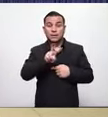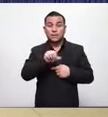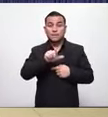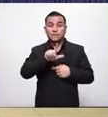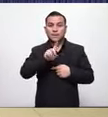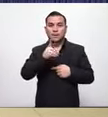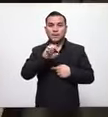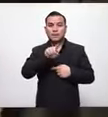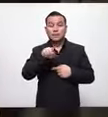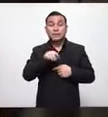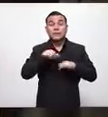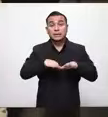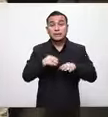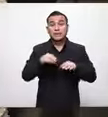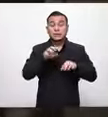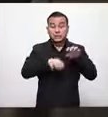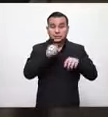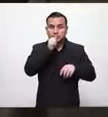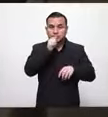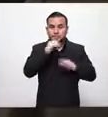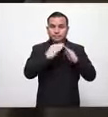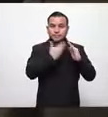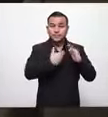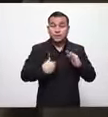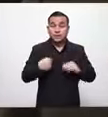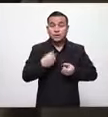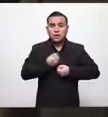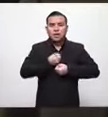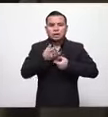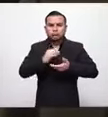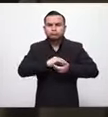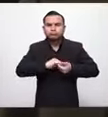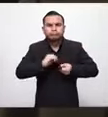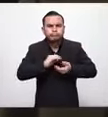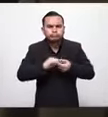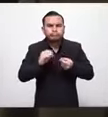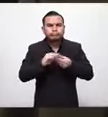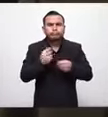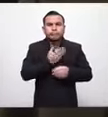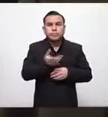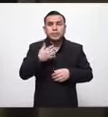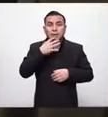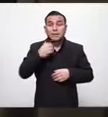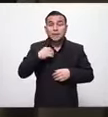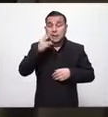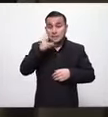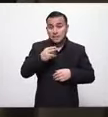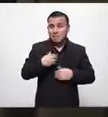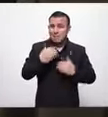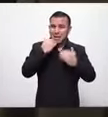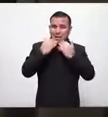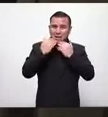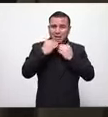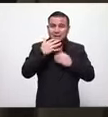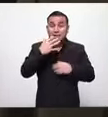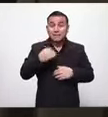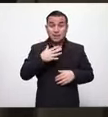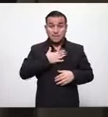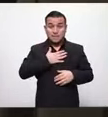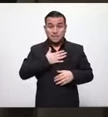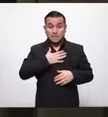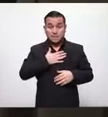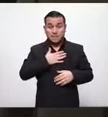gracias secretario bueno yo nada más compartir agregar que como bien lo has dicho tú desde mi sector